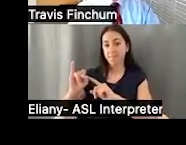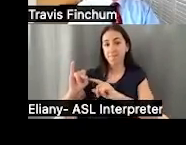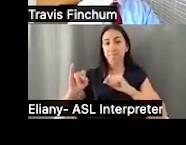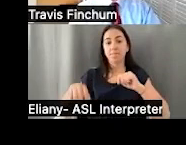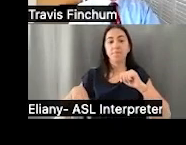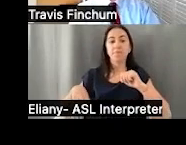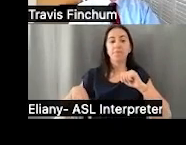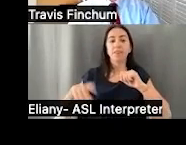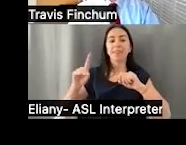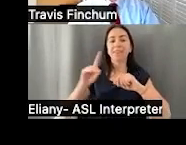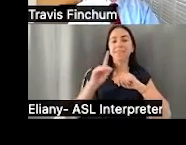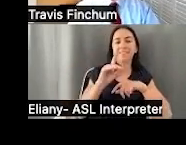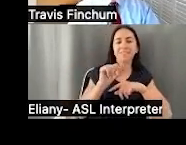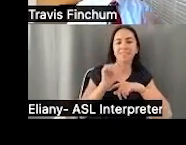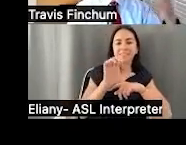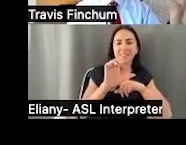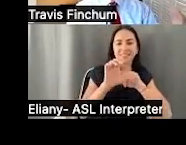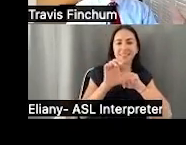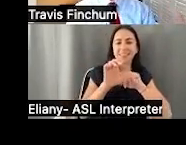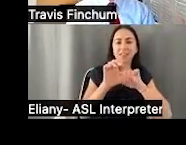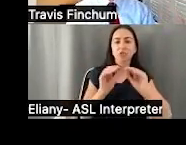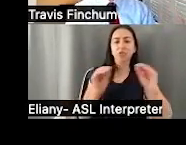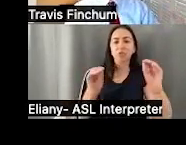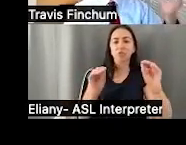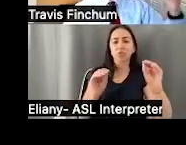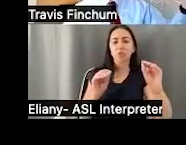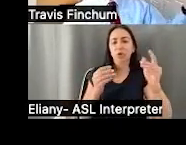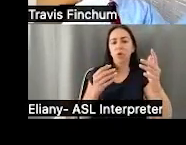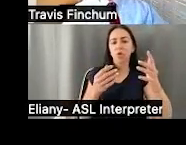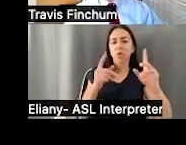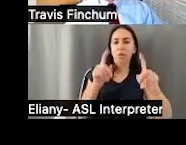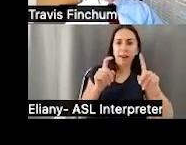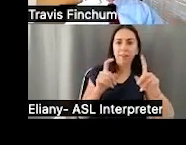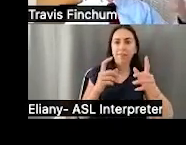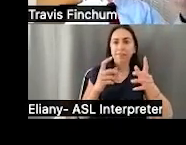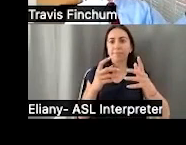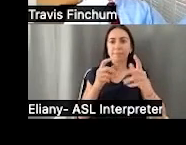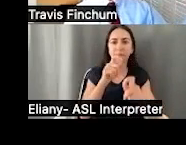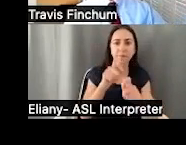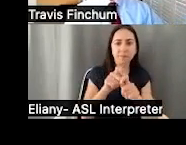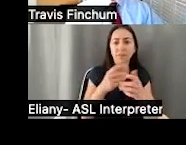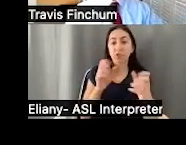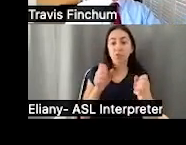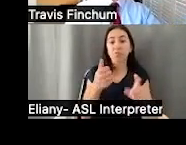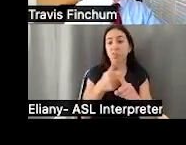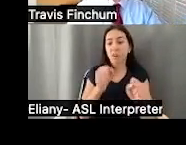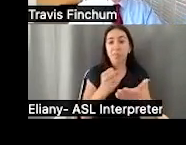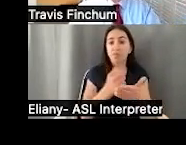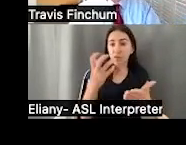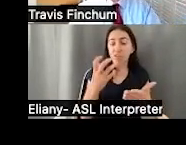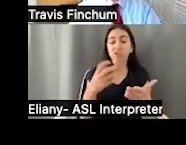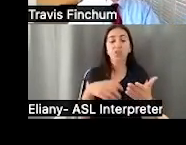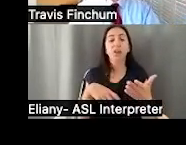También el beneficio de ICE, no hay una prueba financiera de vuelta. Puede ser tener mucho dinero en tu cuenta